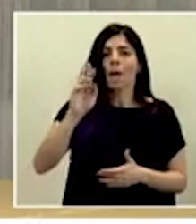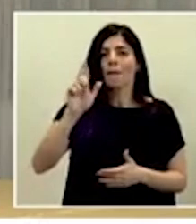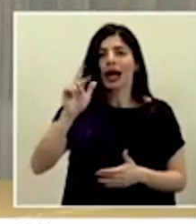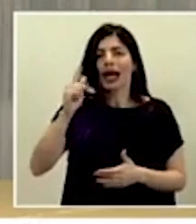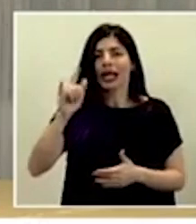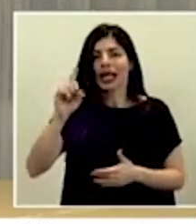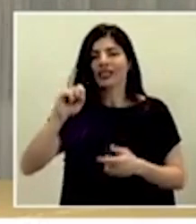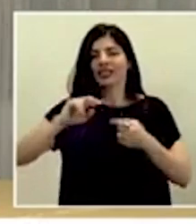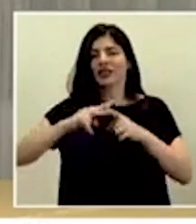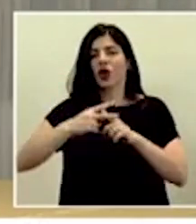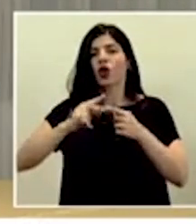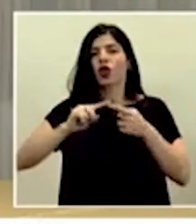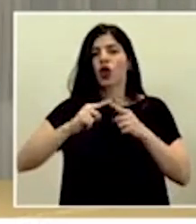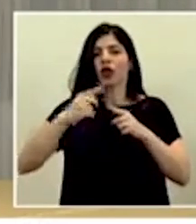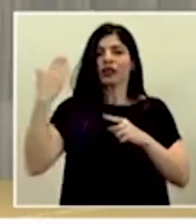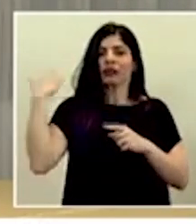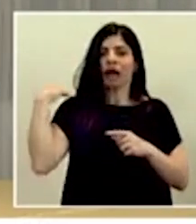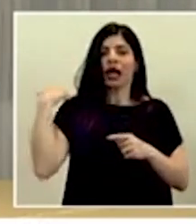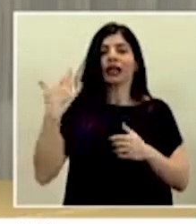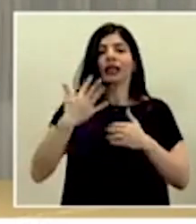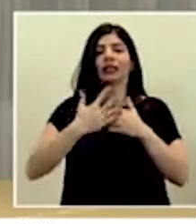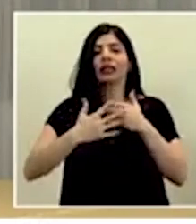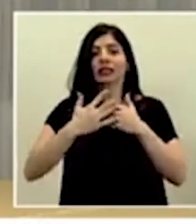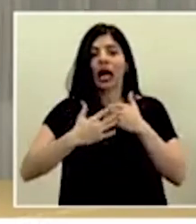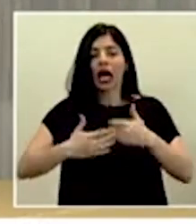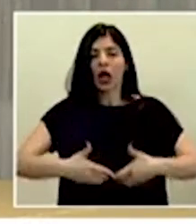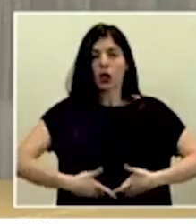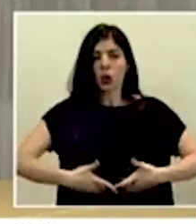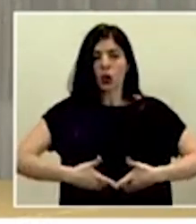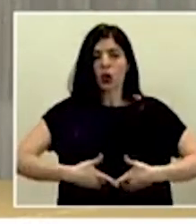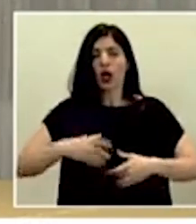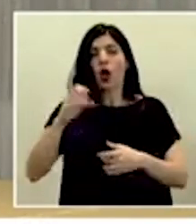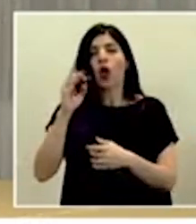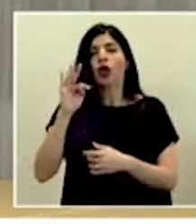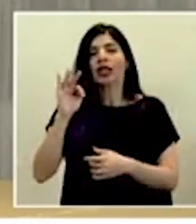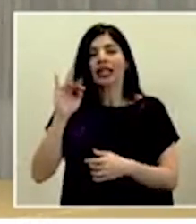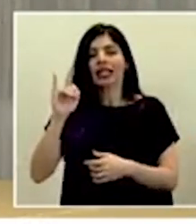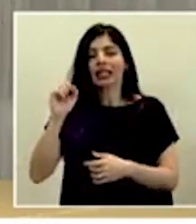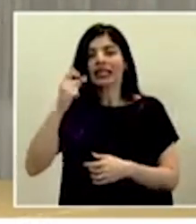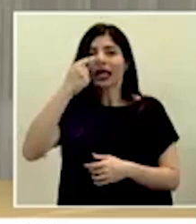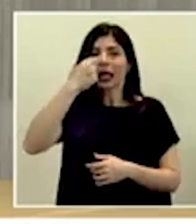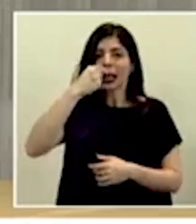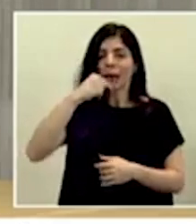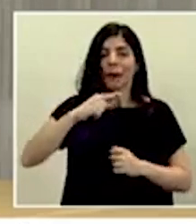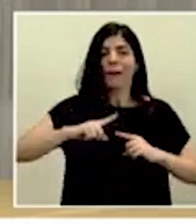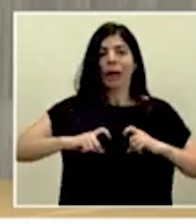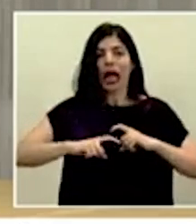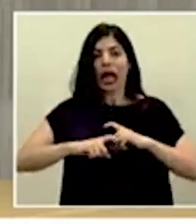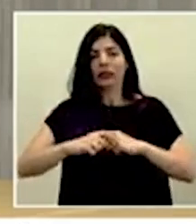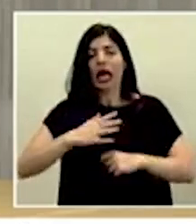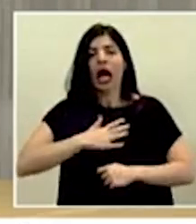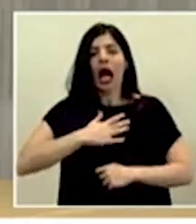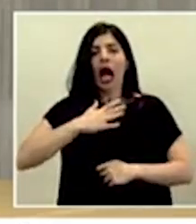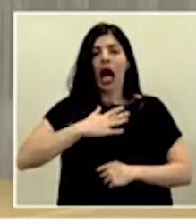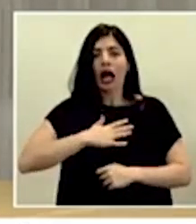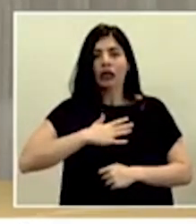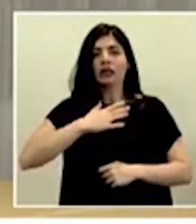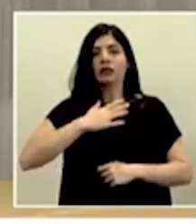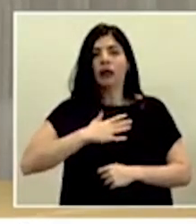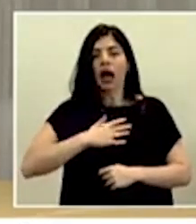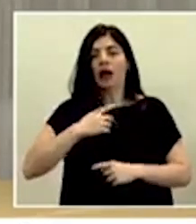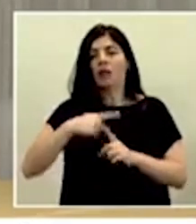son dolores de espalda, sangrados uterinos, otitis, gripes, parásitos, asma y otras